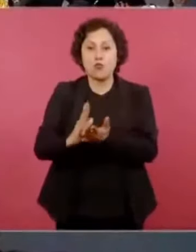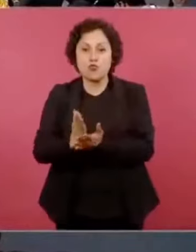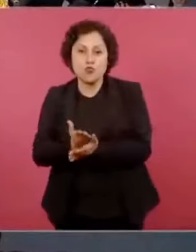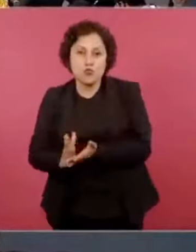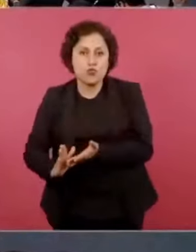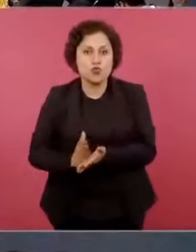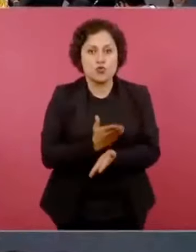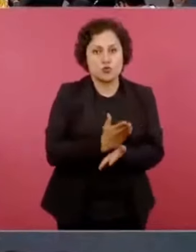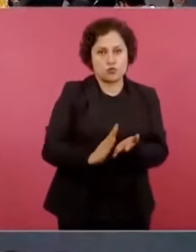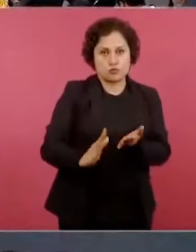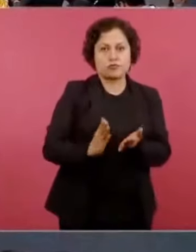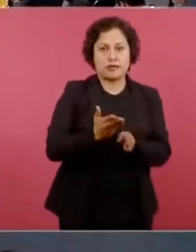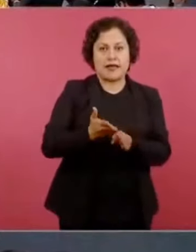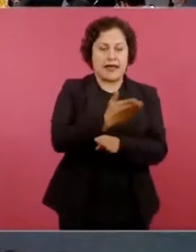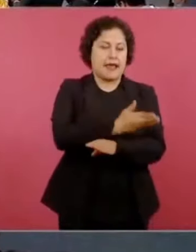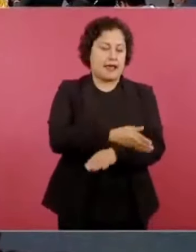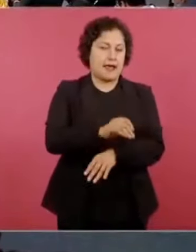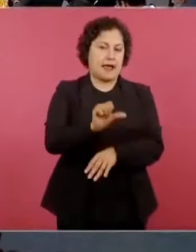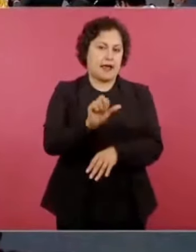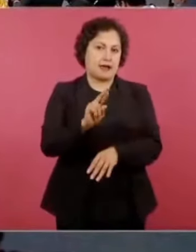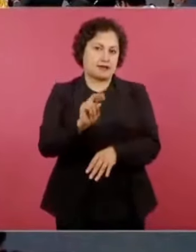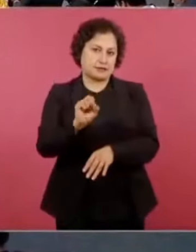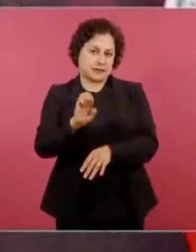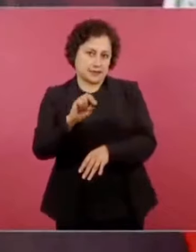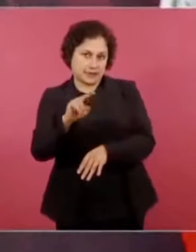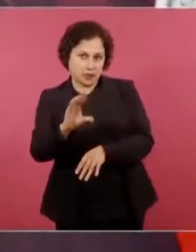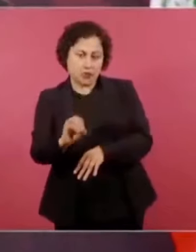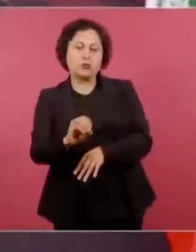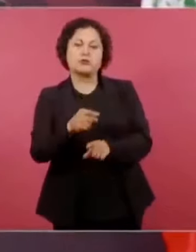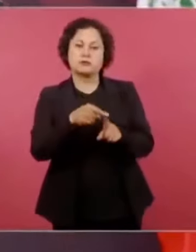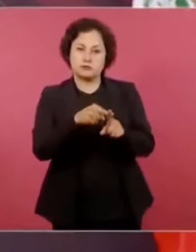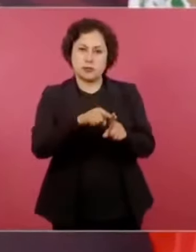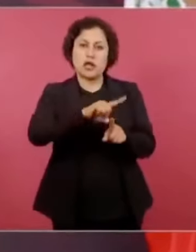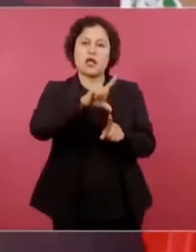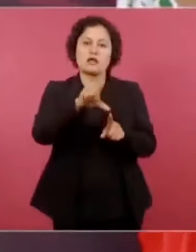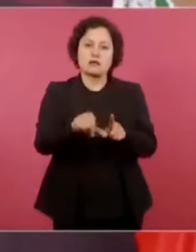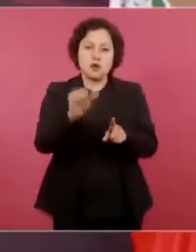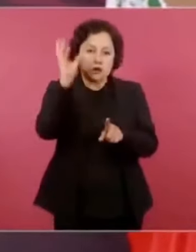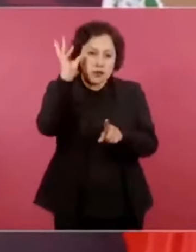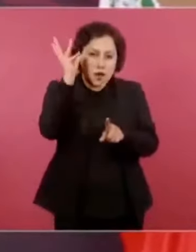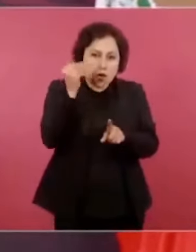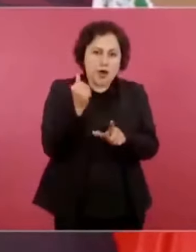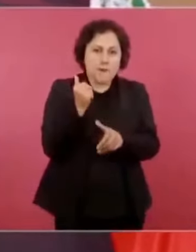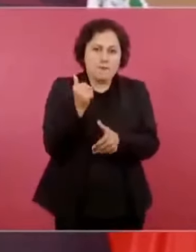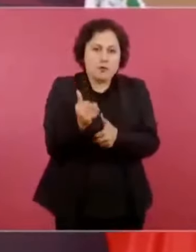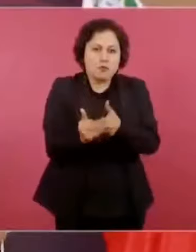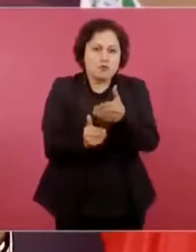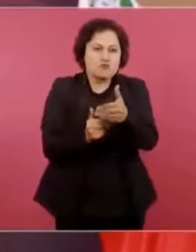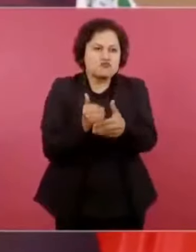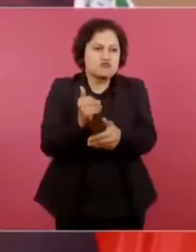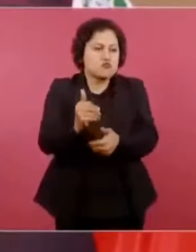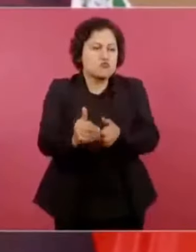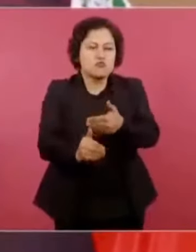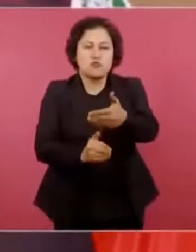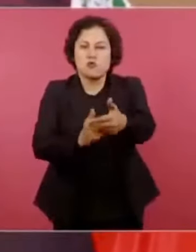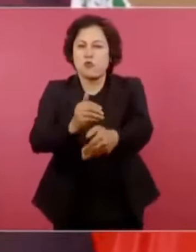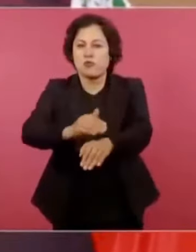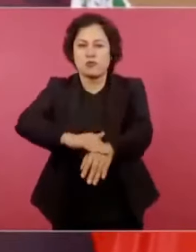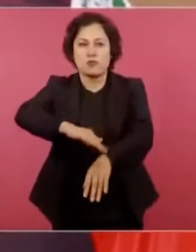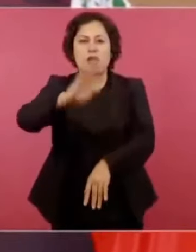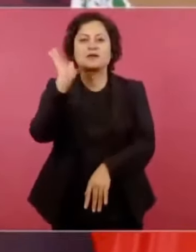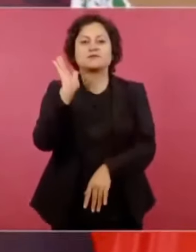y luego siguió avanzando la tecnología, pero hay otra cosa que también debemos